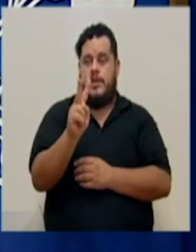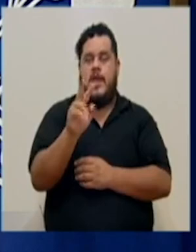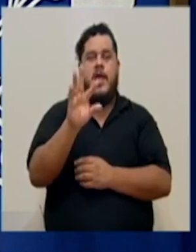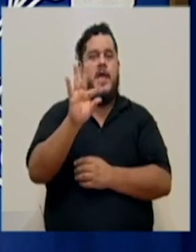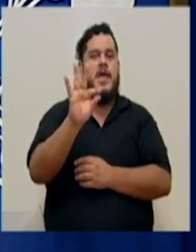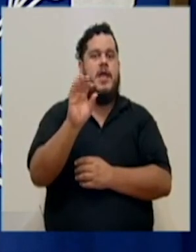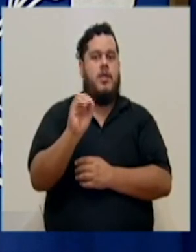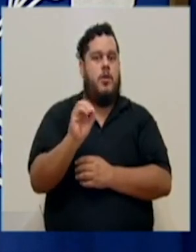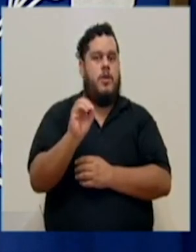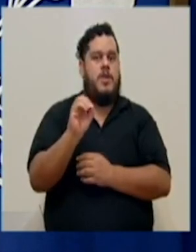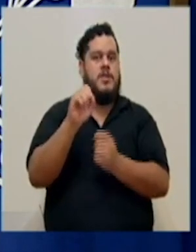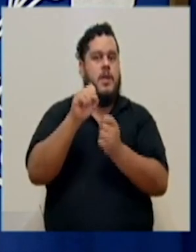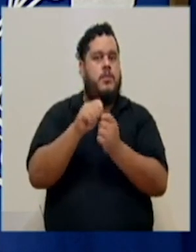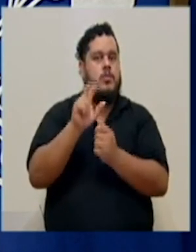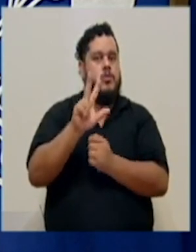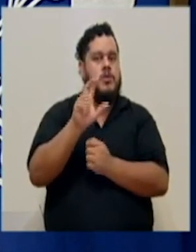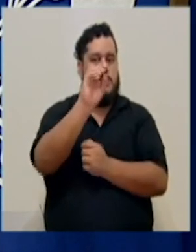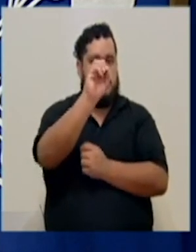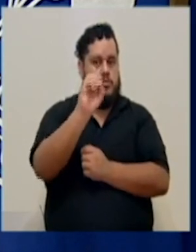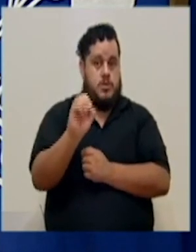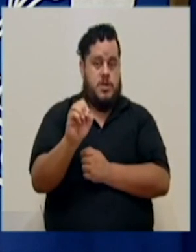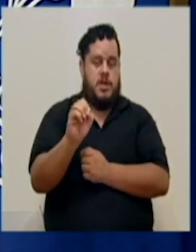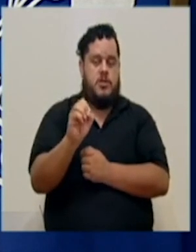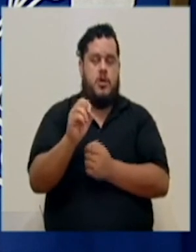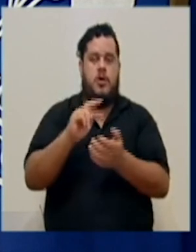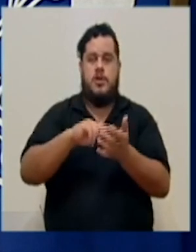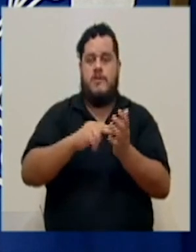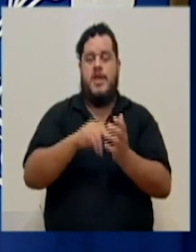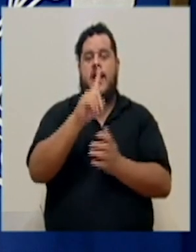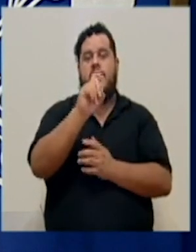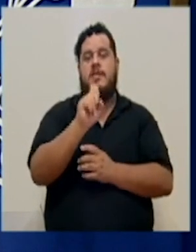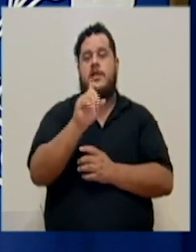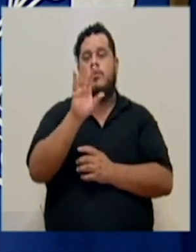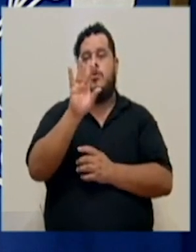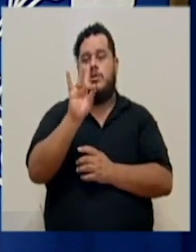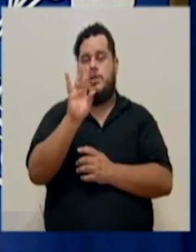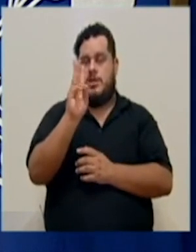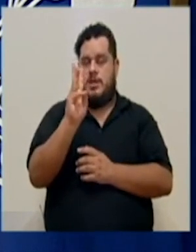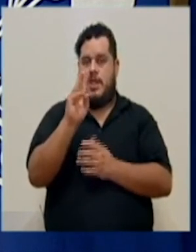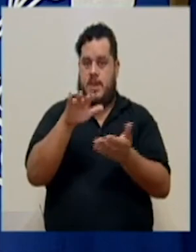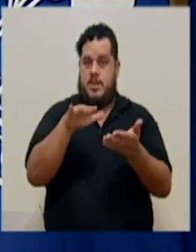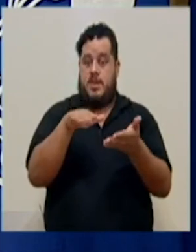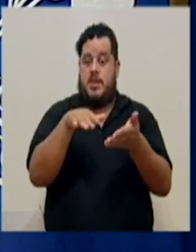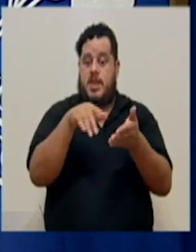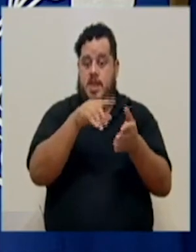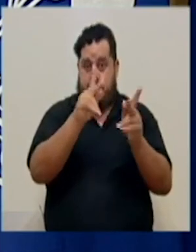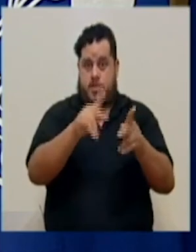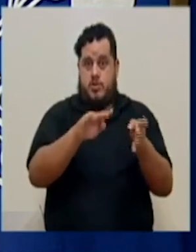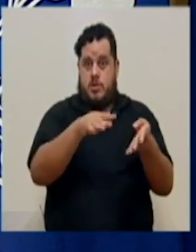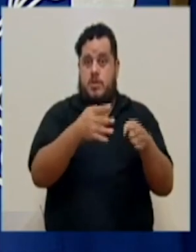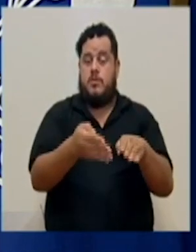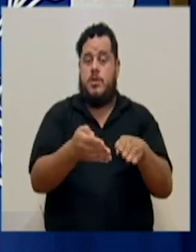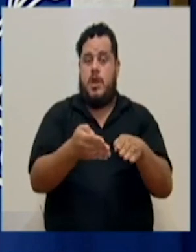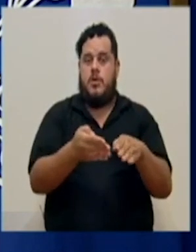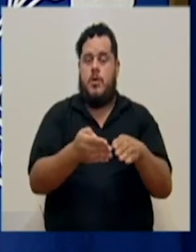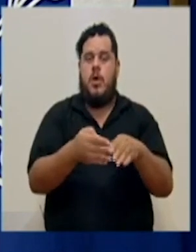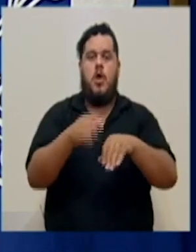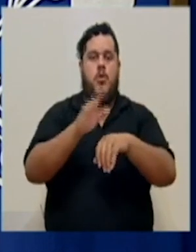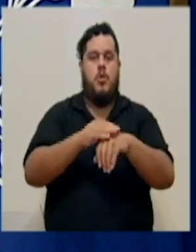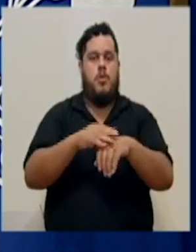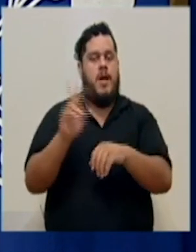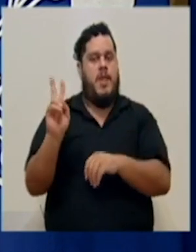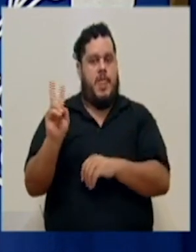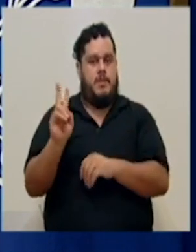90.3%, o sea, 186 fallecieron por el virus.